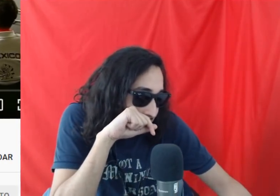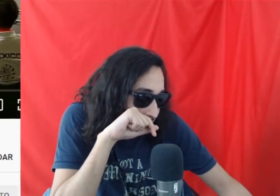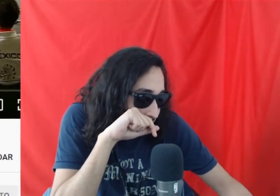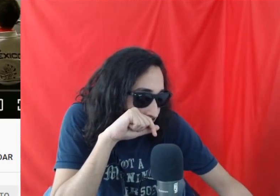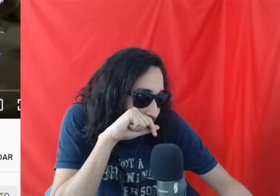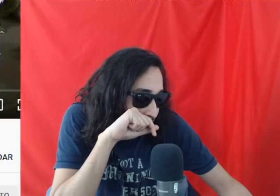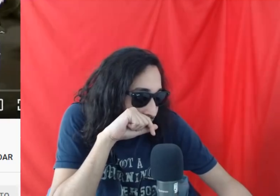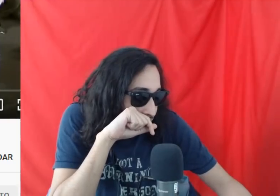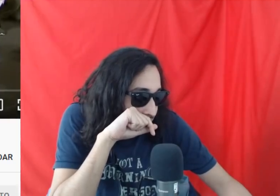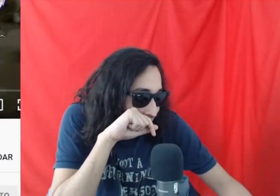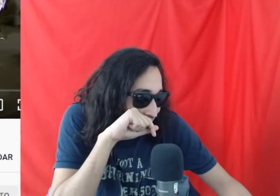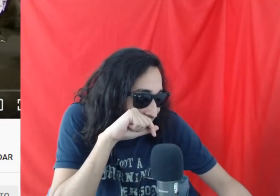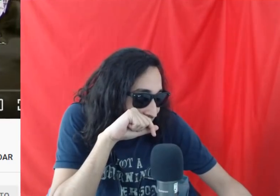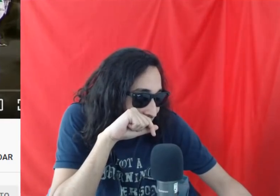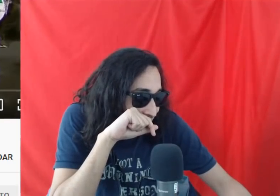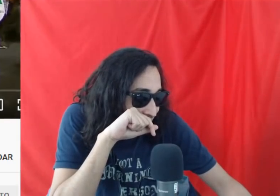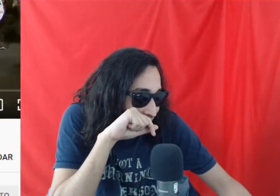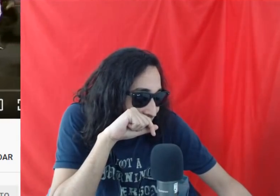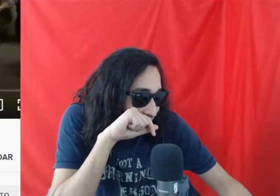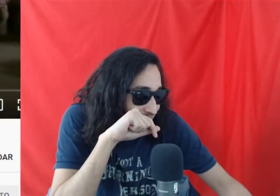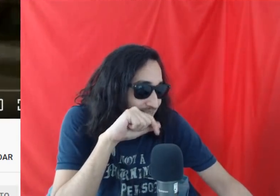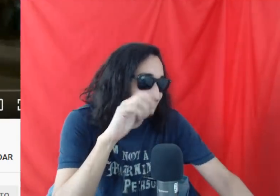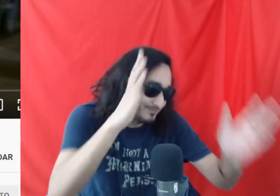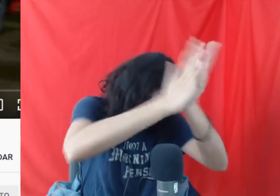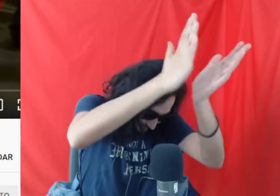pase Luis Antonio Álvarez Murillo, de Tiro con Arco.